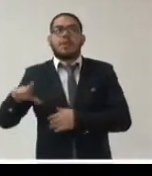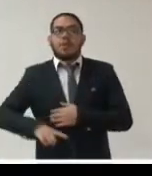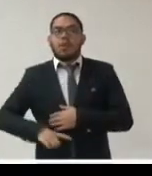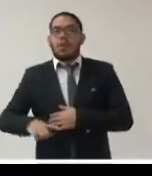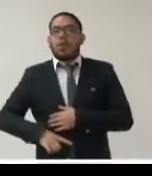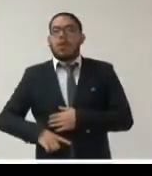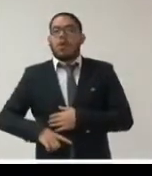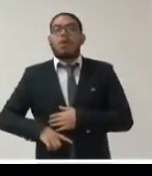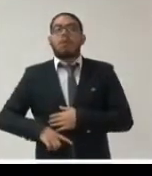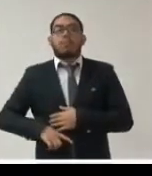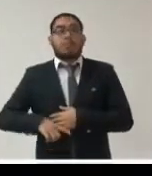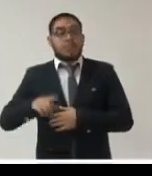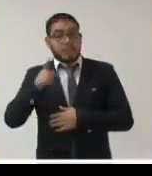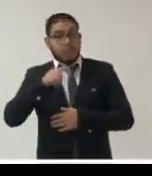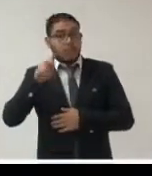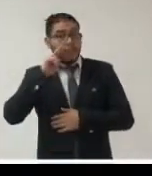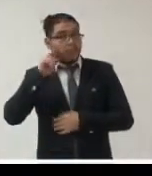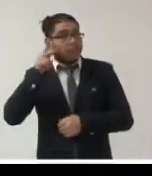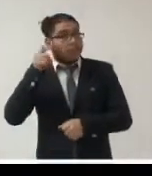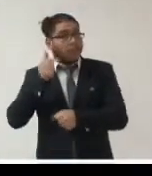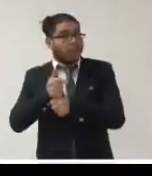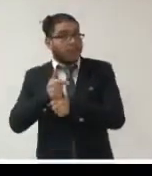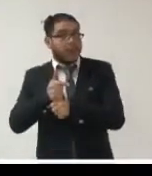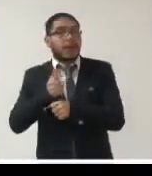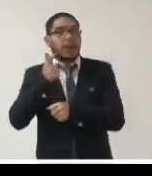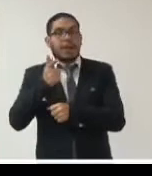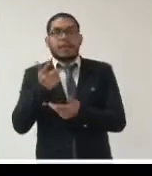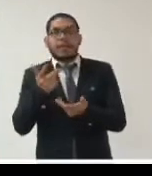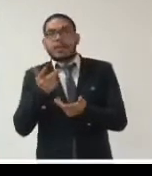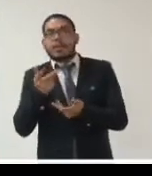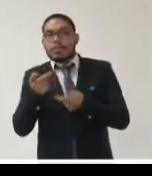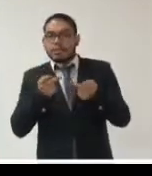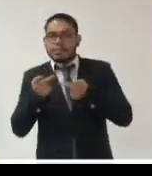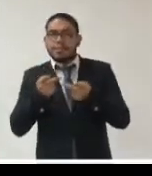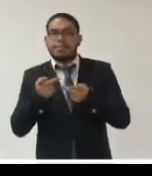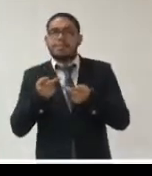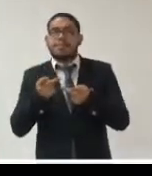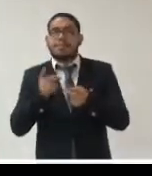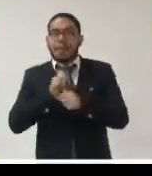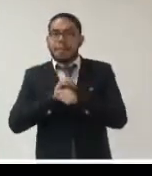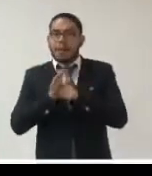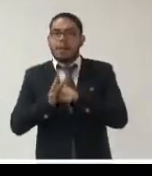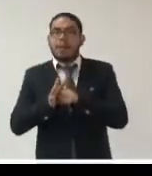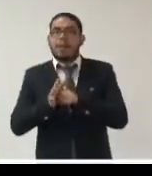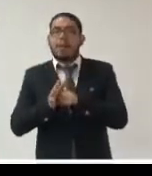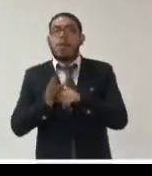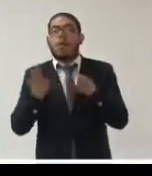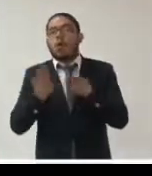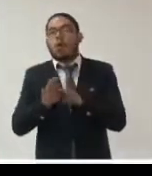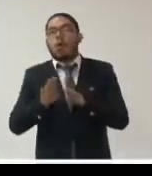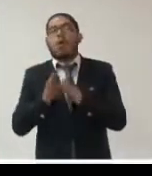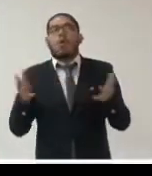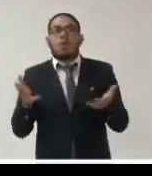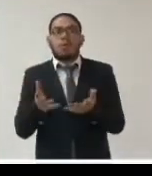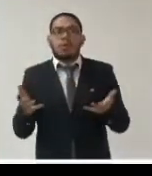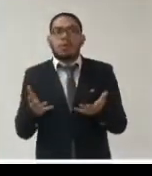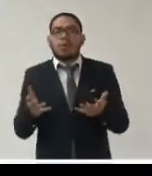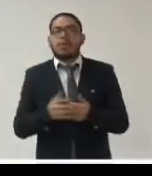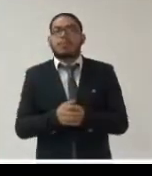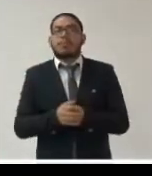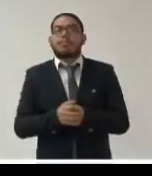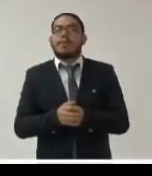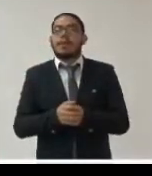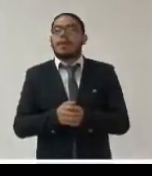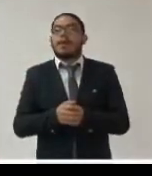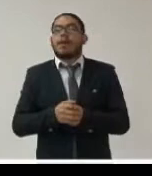contemplen en la planificación o estrategia de respuesta a la pandemia cómo se va a garantizar este